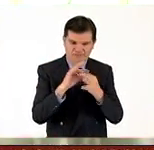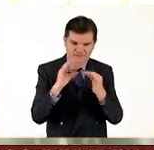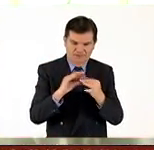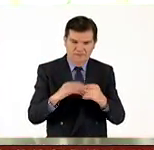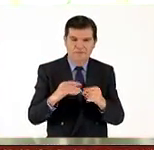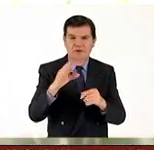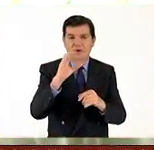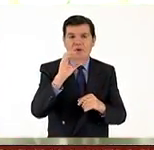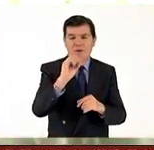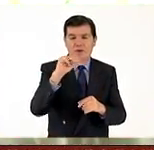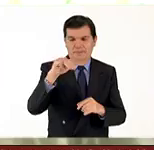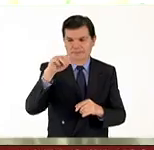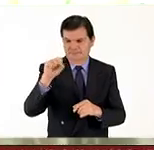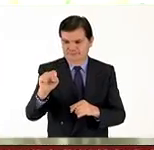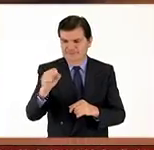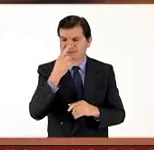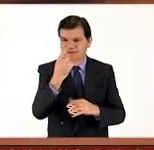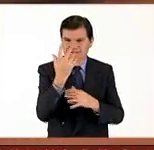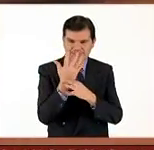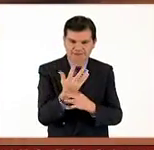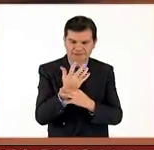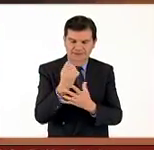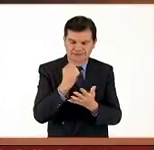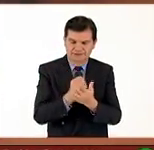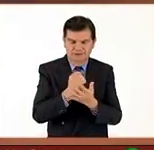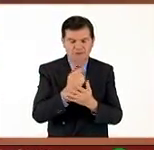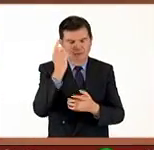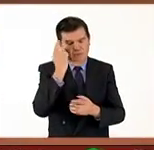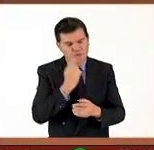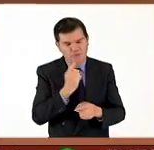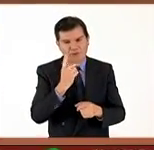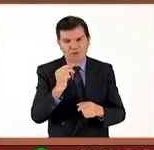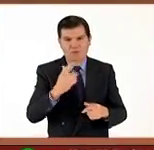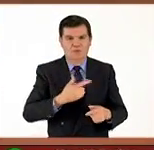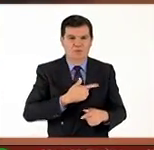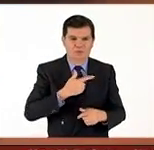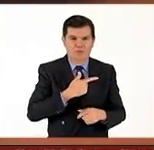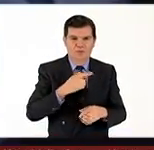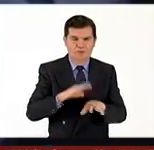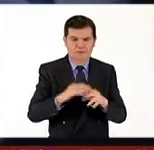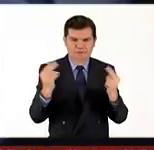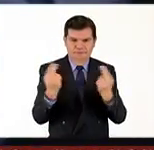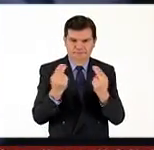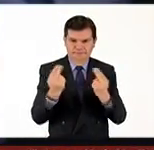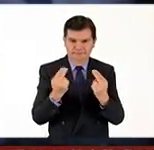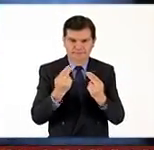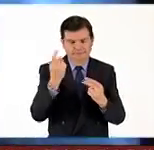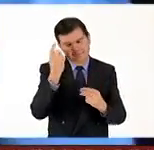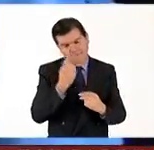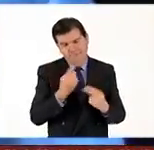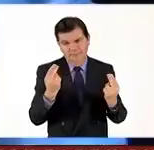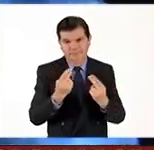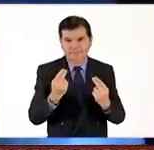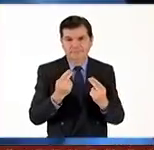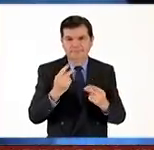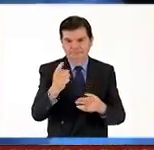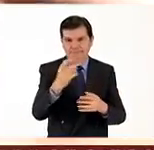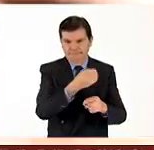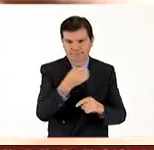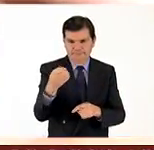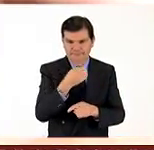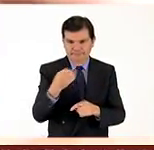que la Organización Mundial de la Salud insiste en que dormir no es un placer, sino una necesidad. Según esta